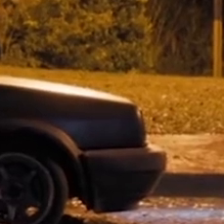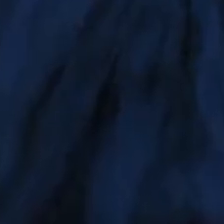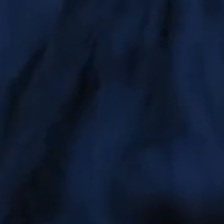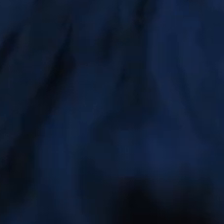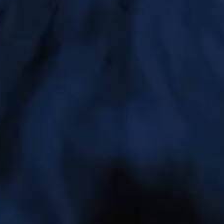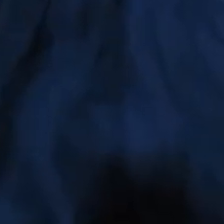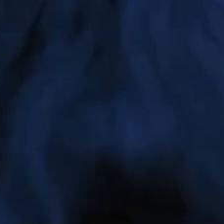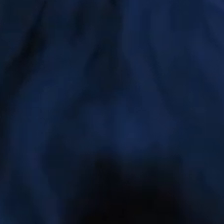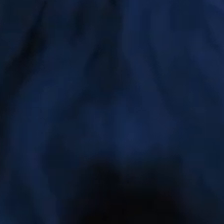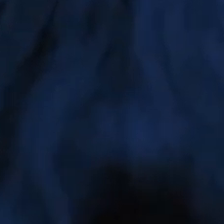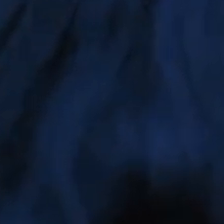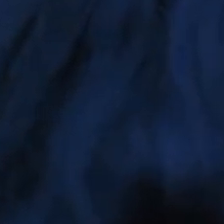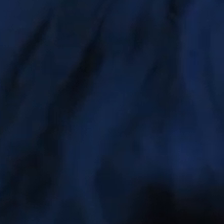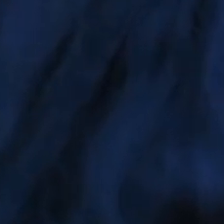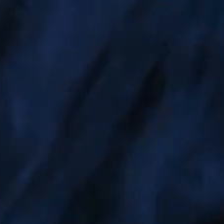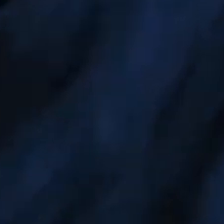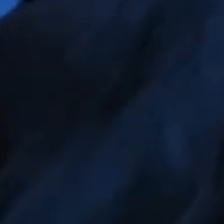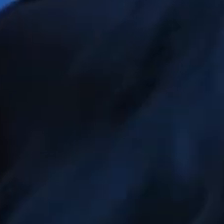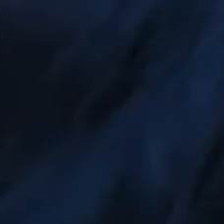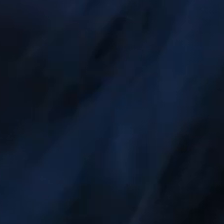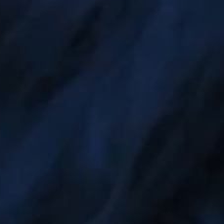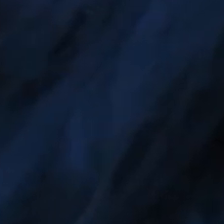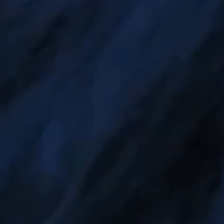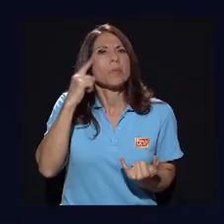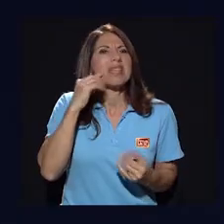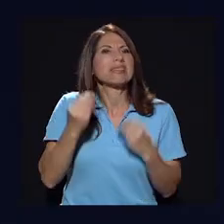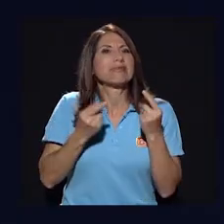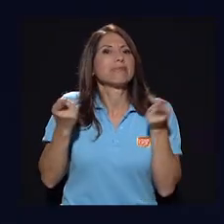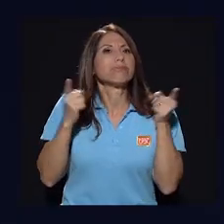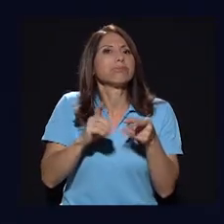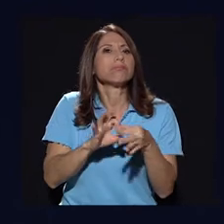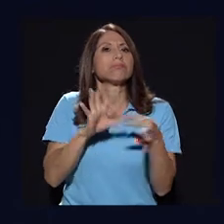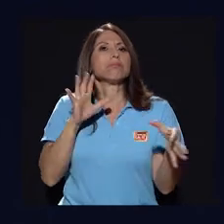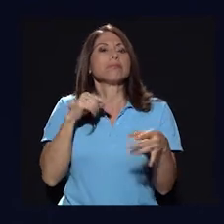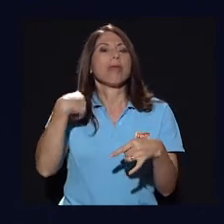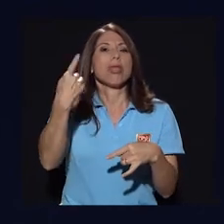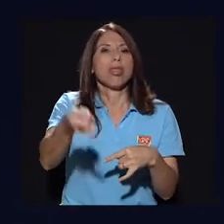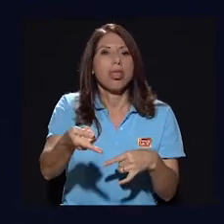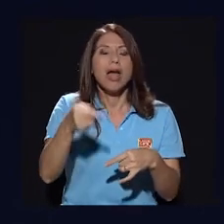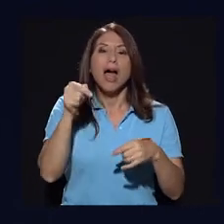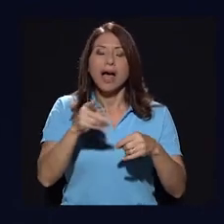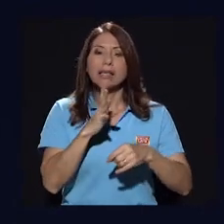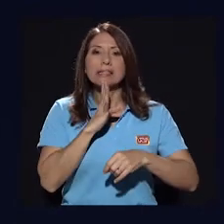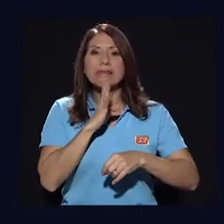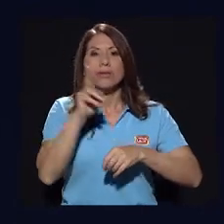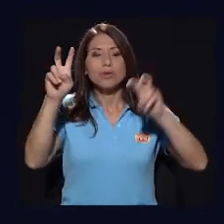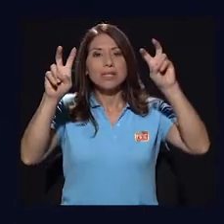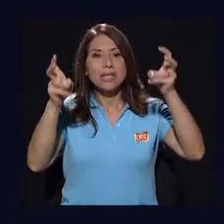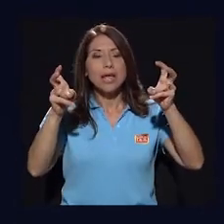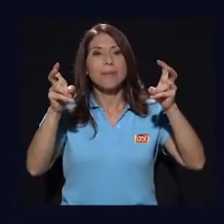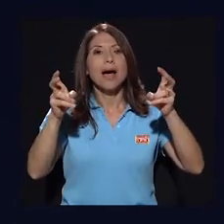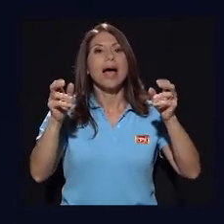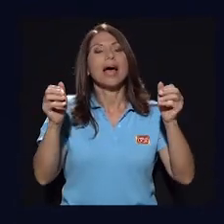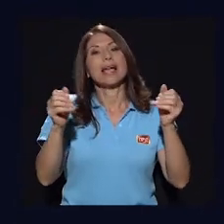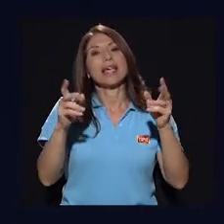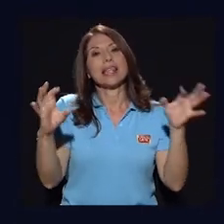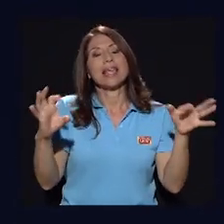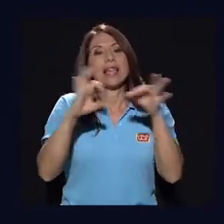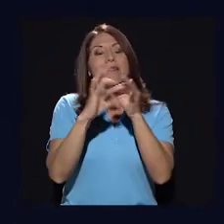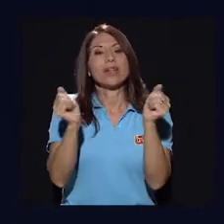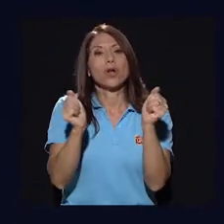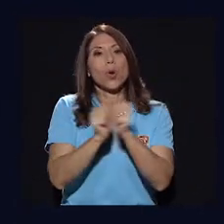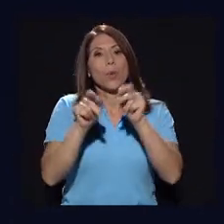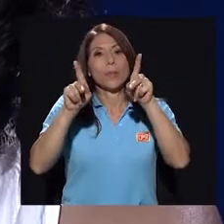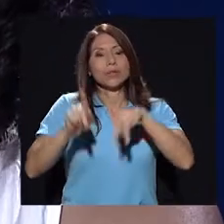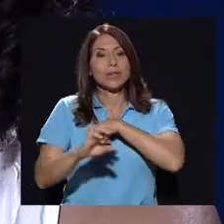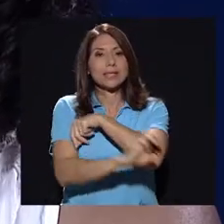quieren vivir el presente y que no están pensando mucho en las consecuencias, se llega a tocar un tema que tiene que ver con la inmigración nicaragüense